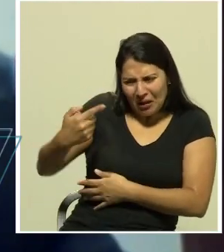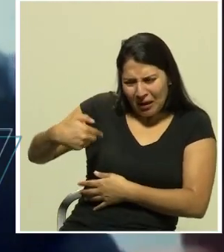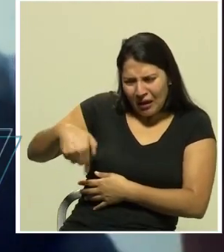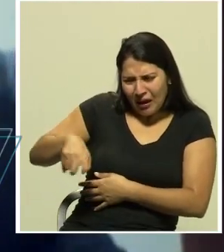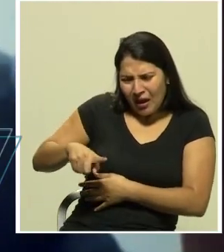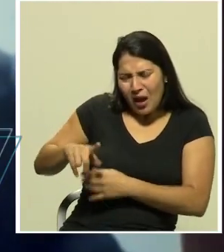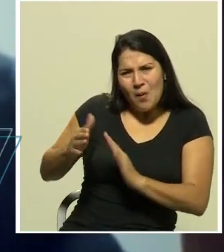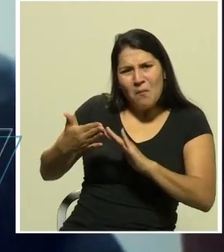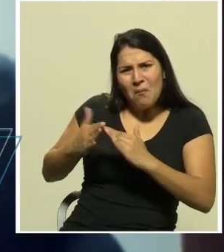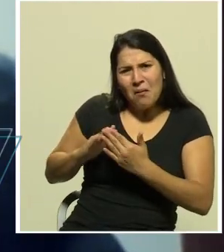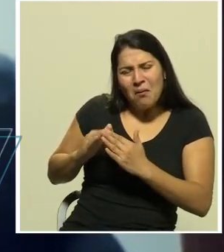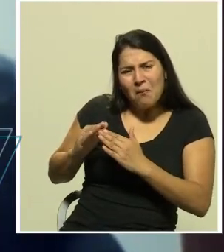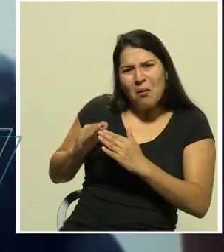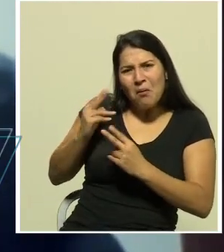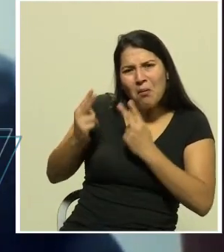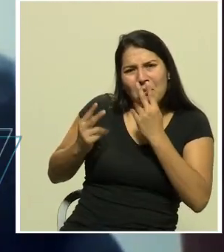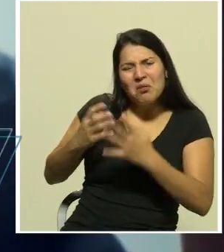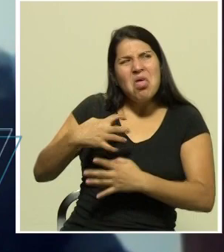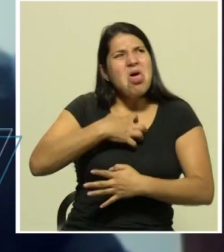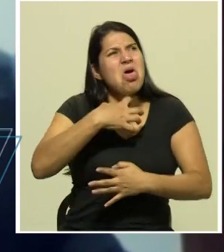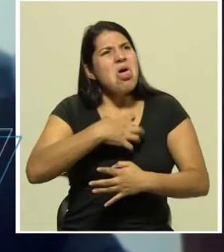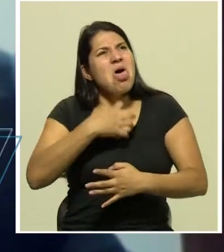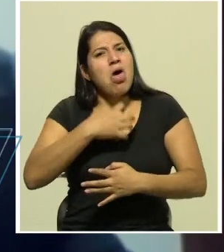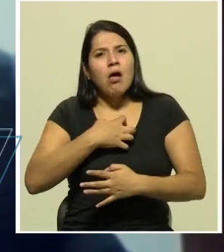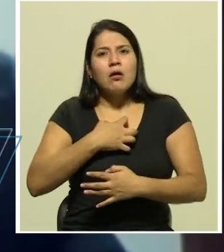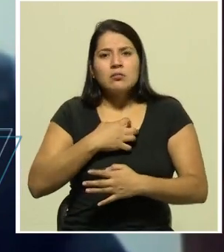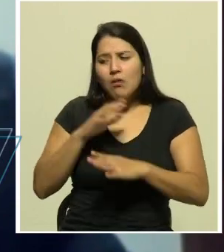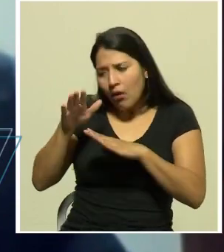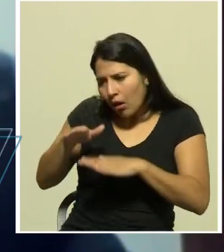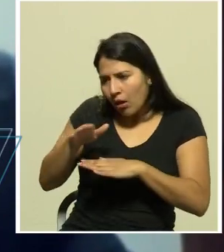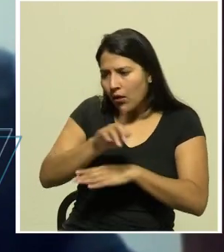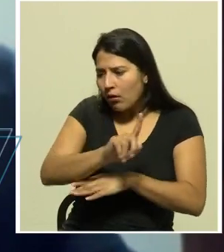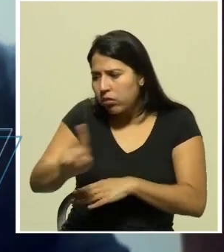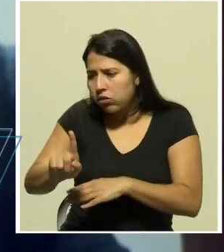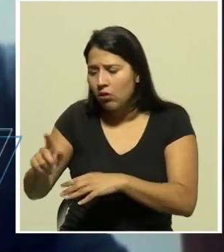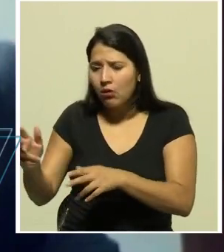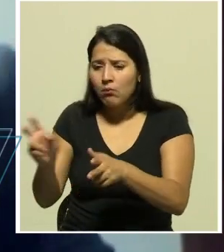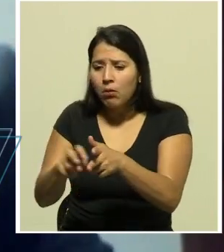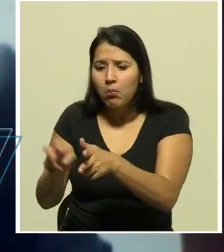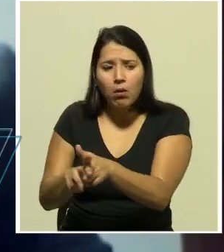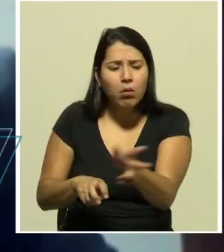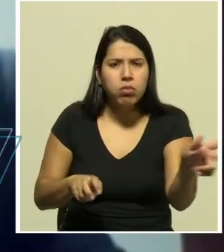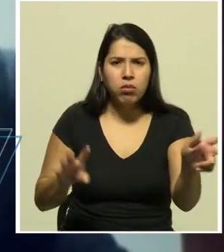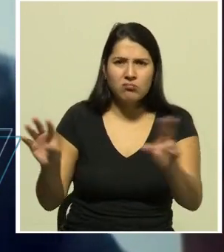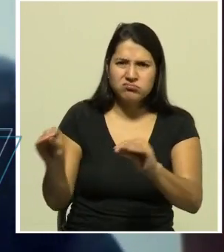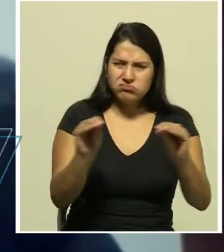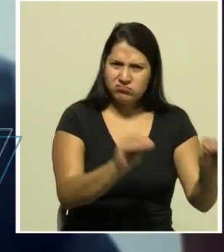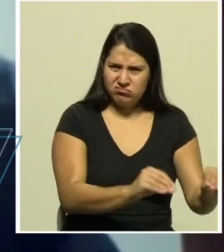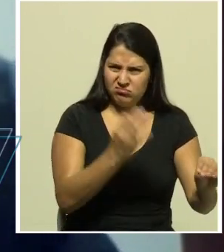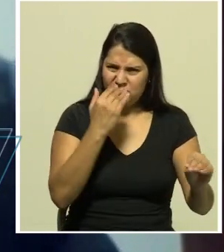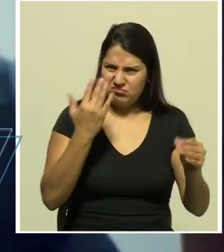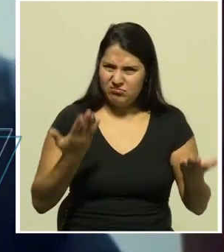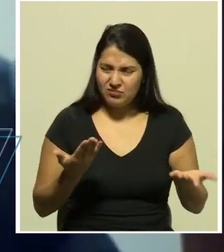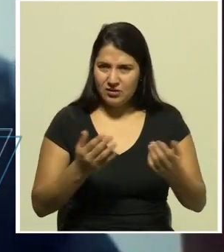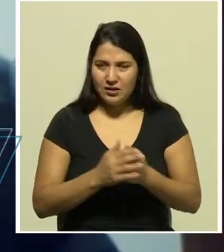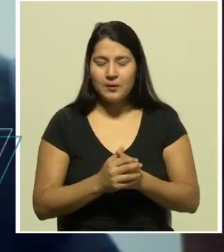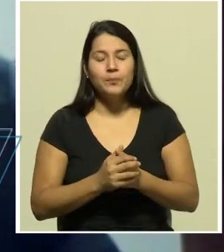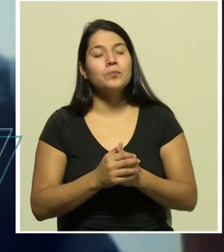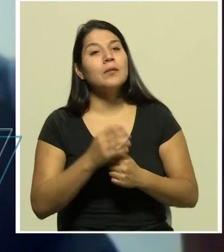Emergencia ejerce el mando único en la atención de las emergencias pero este mando único no implica que seamos una especie de